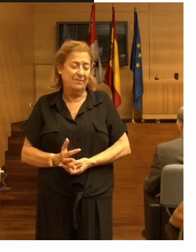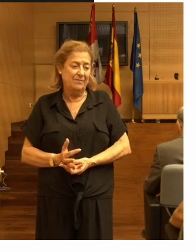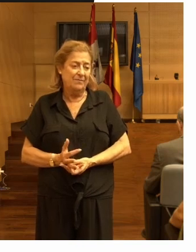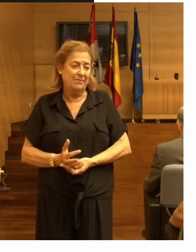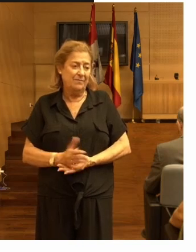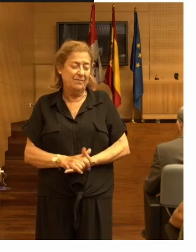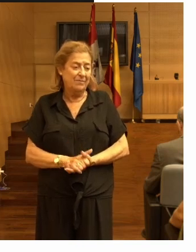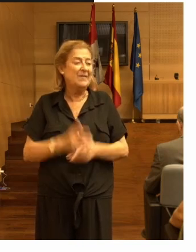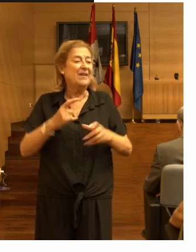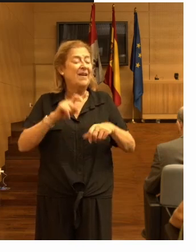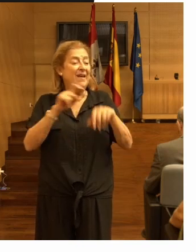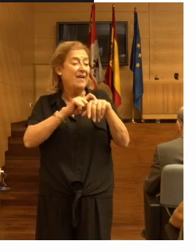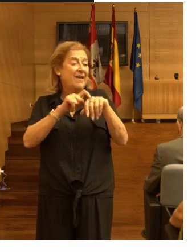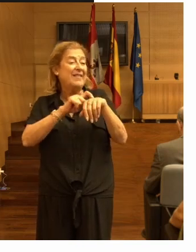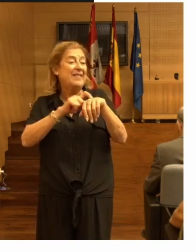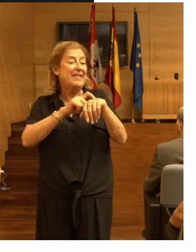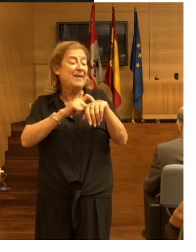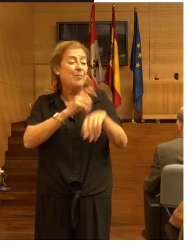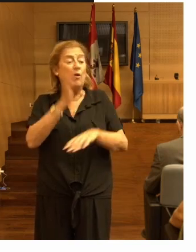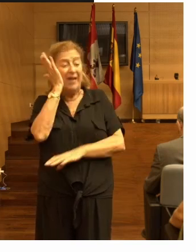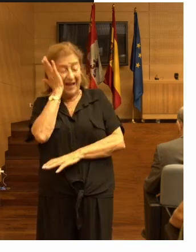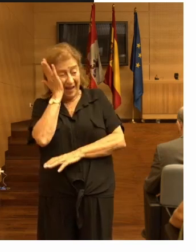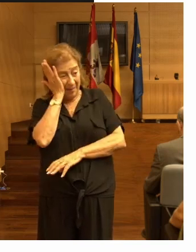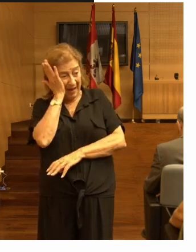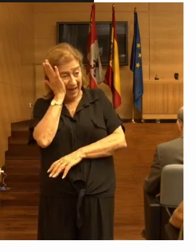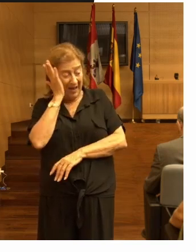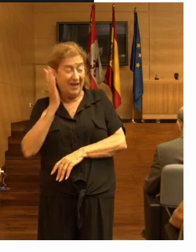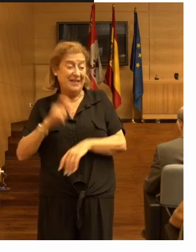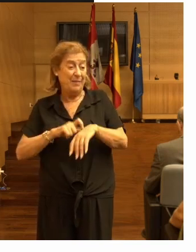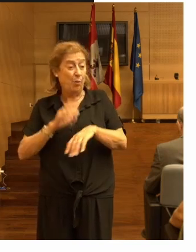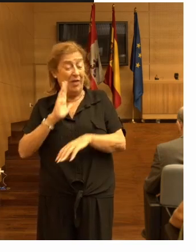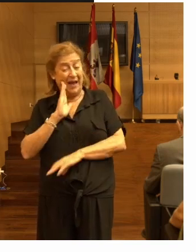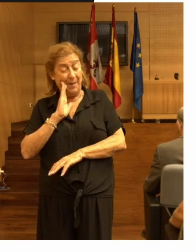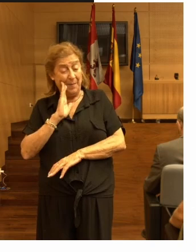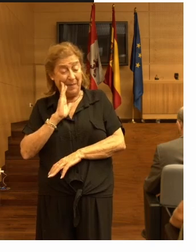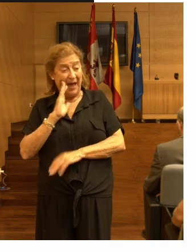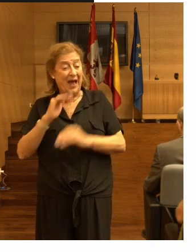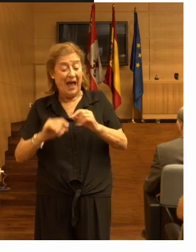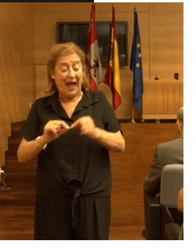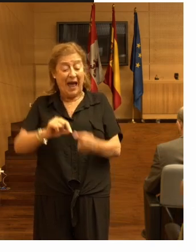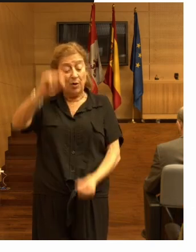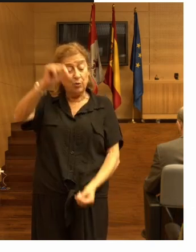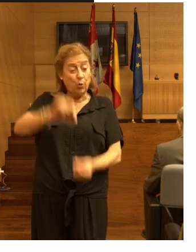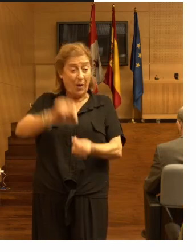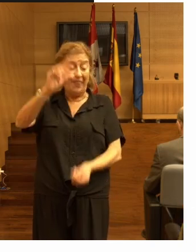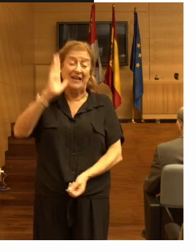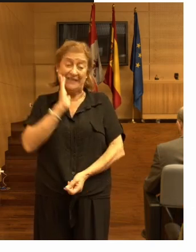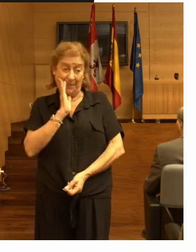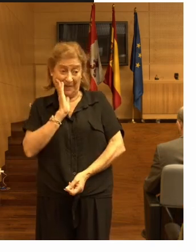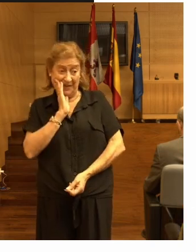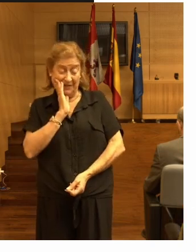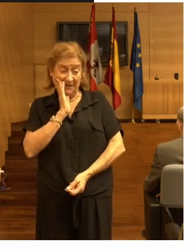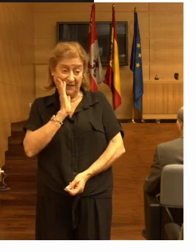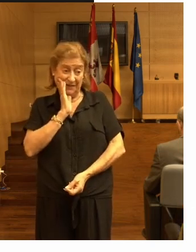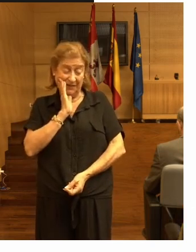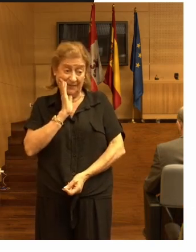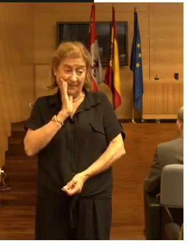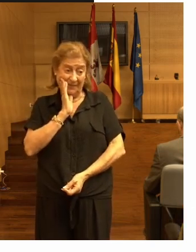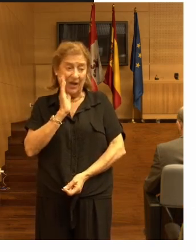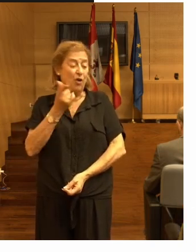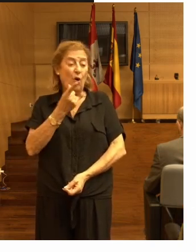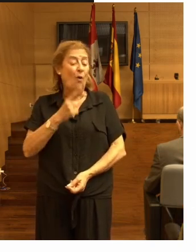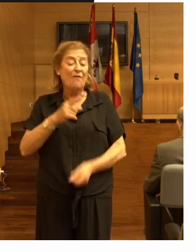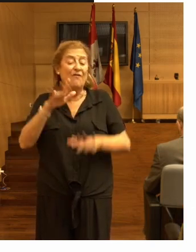los tipos de camas la altura de las camas no